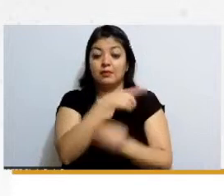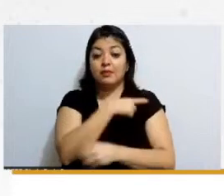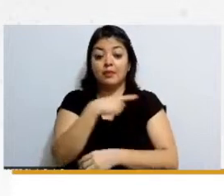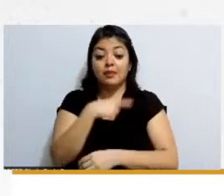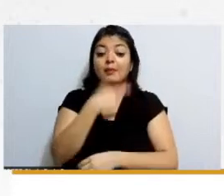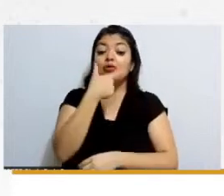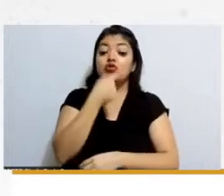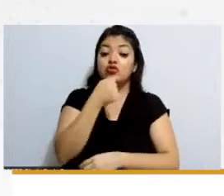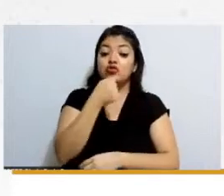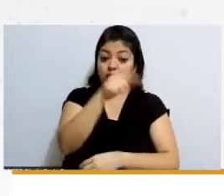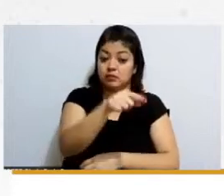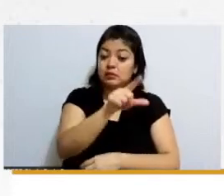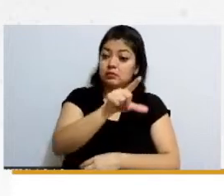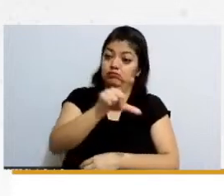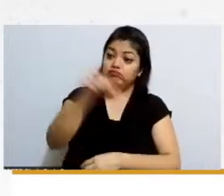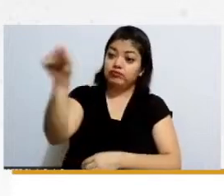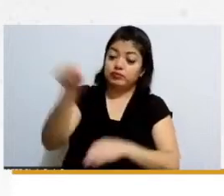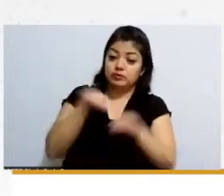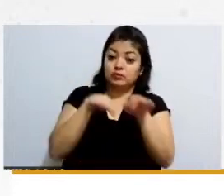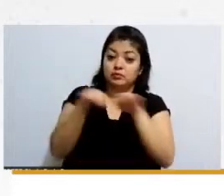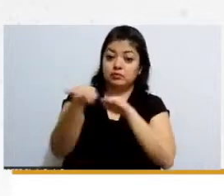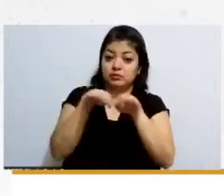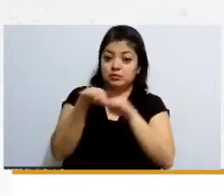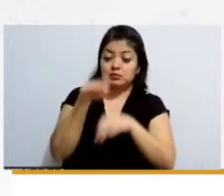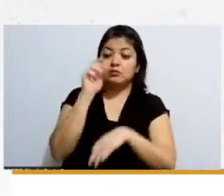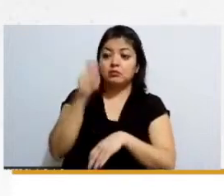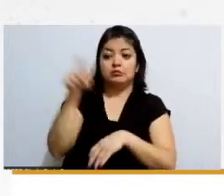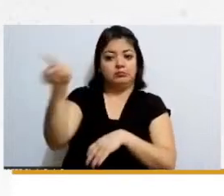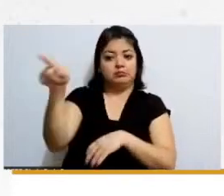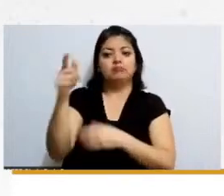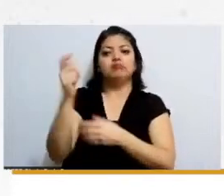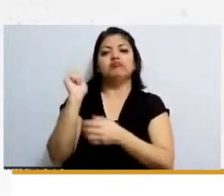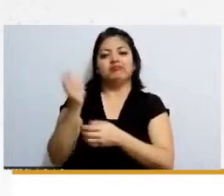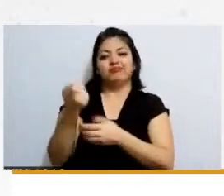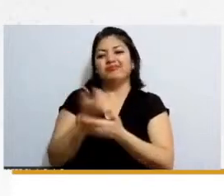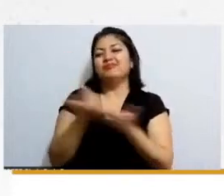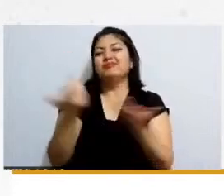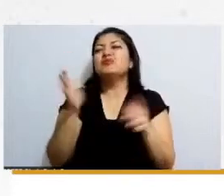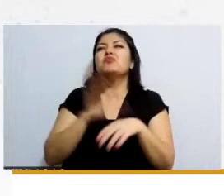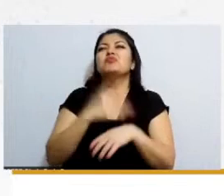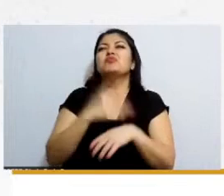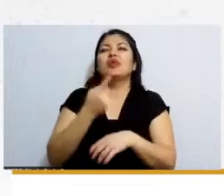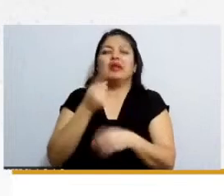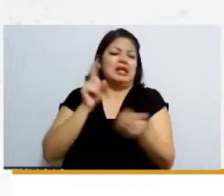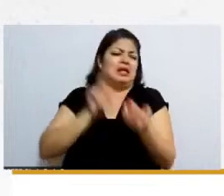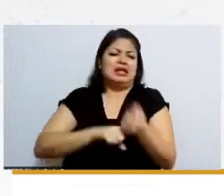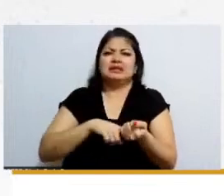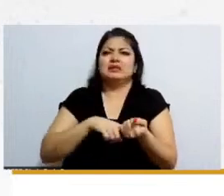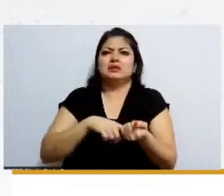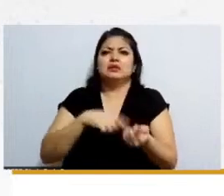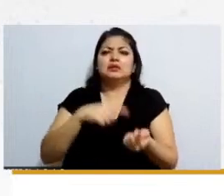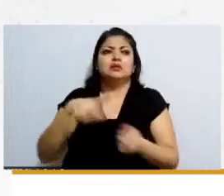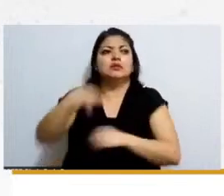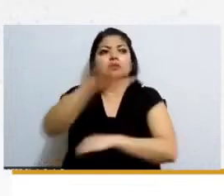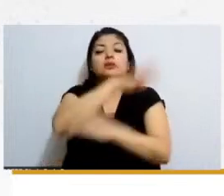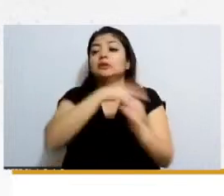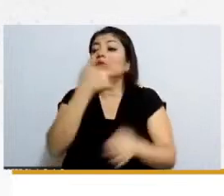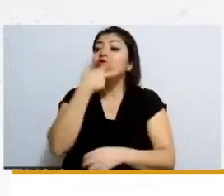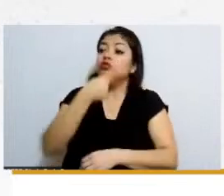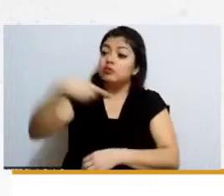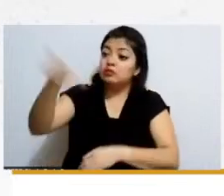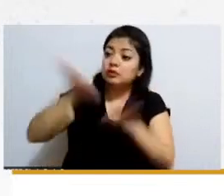era el que aportaba la cuestión económica por cuestiones de género nada más no por